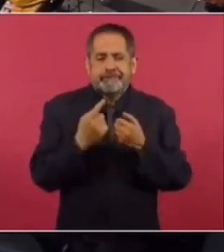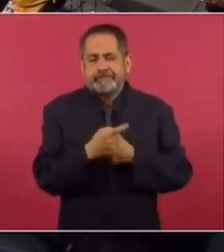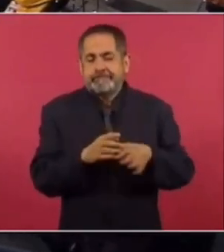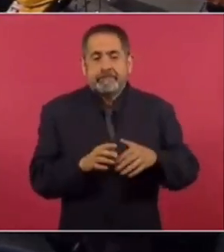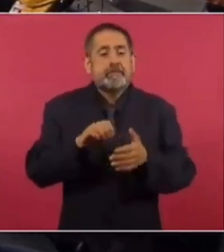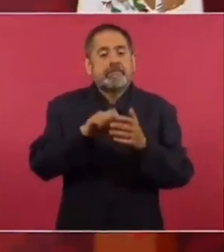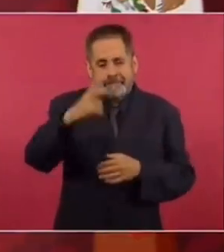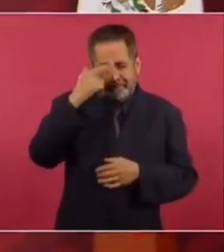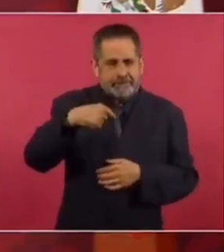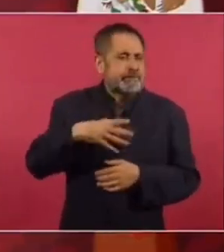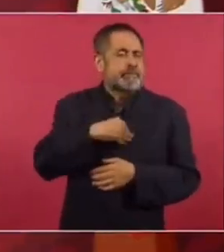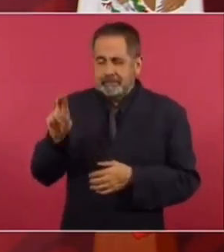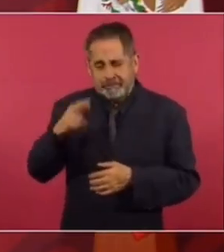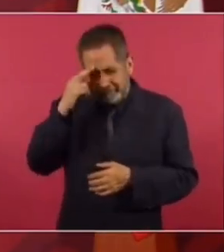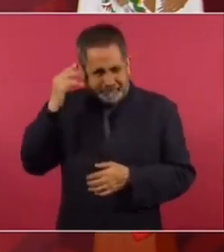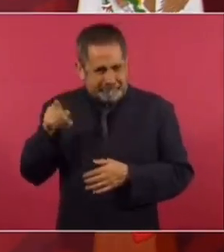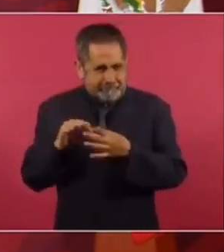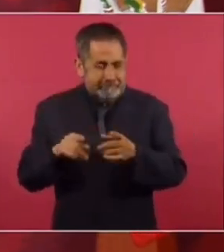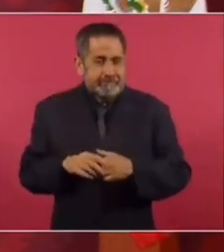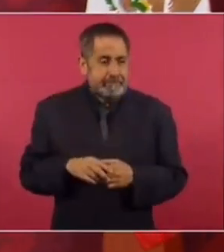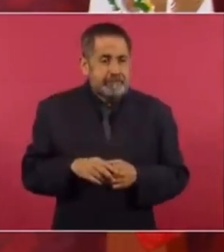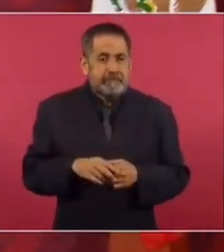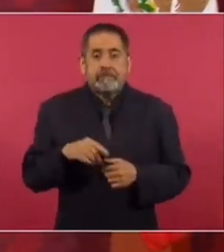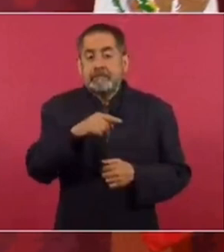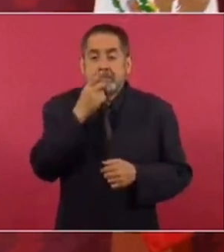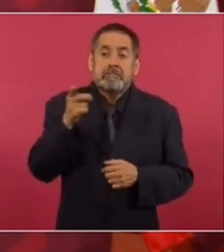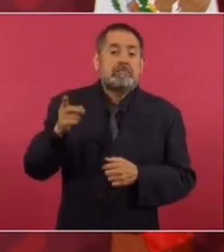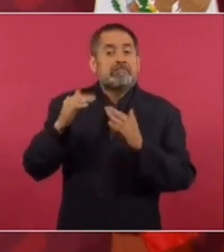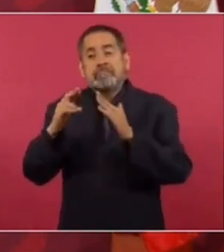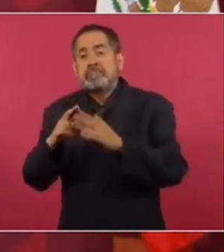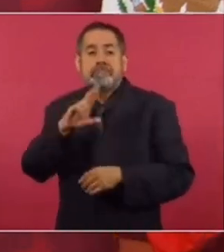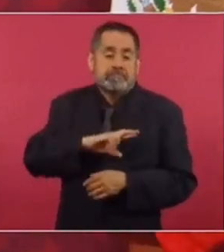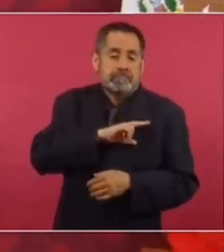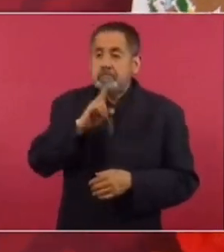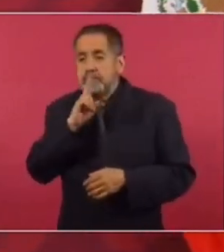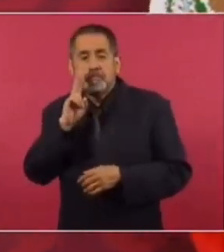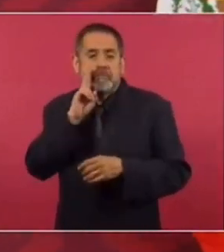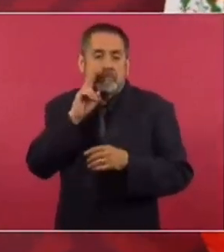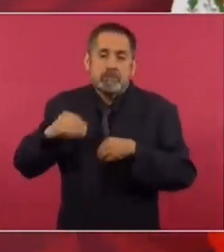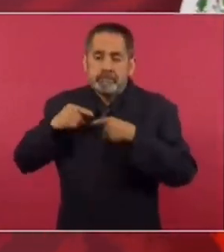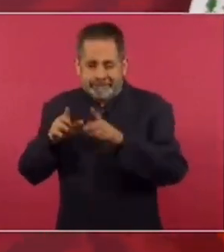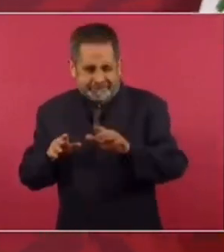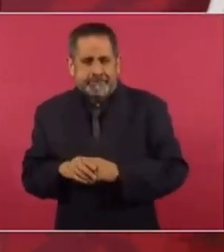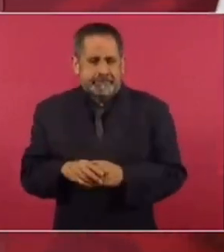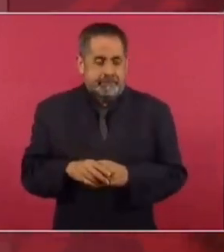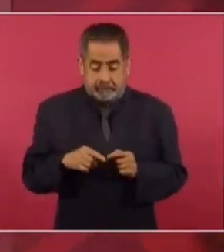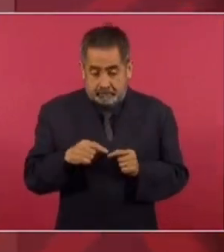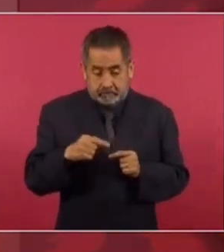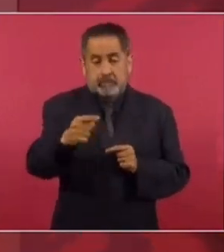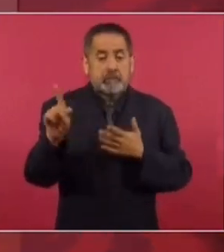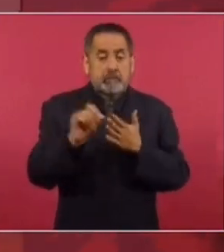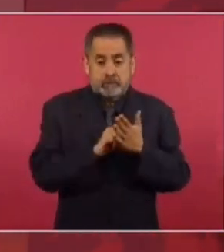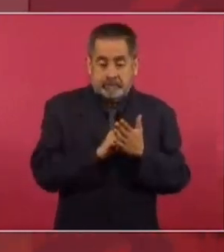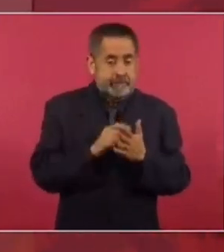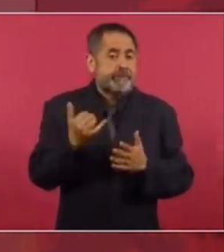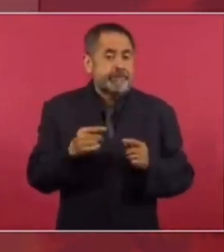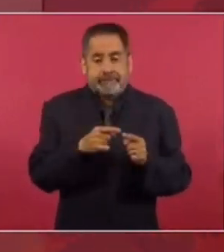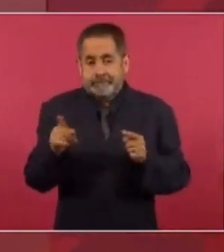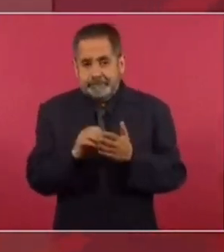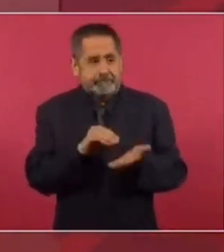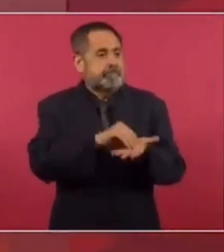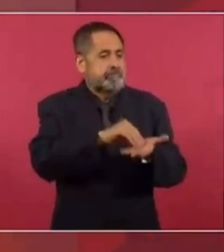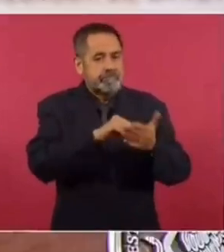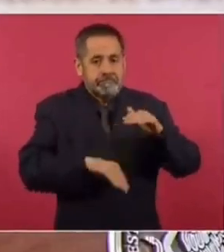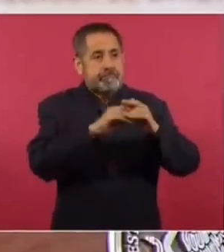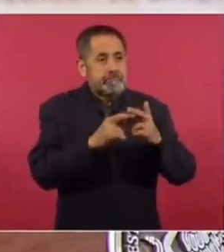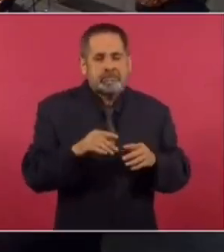cuando lo de mi hijo, José Ramón, que se rentó una casa en Houston y vivía allá, había pasado un mes y